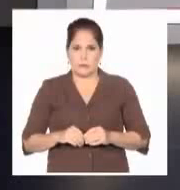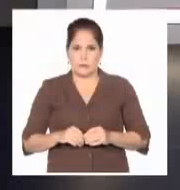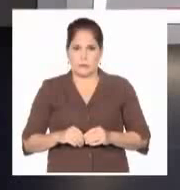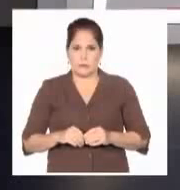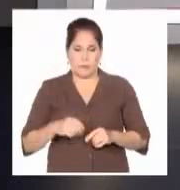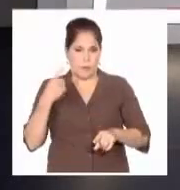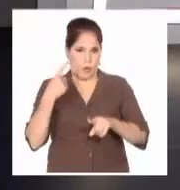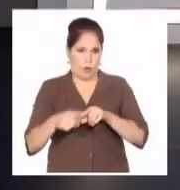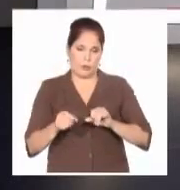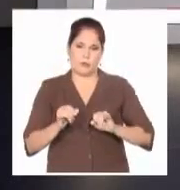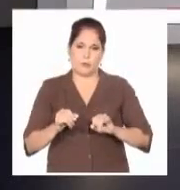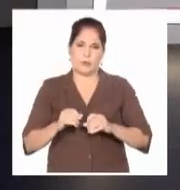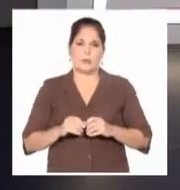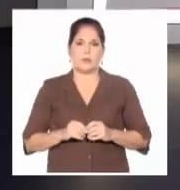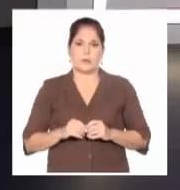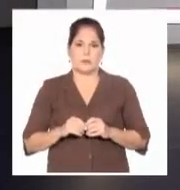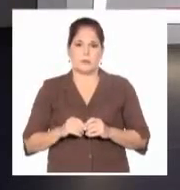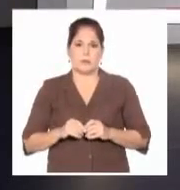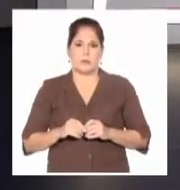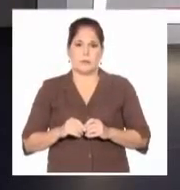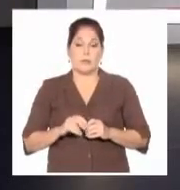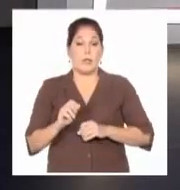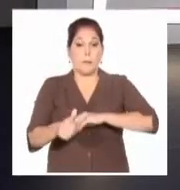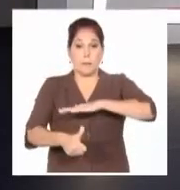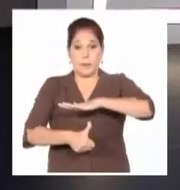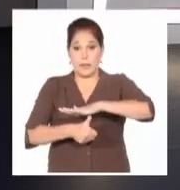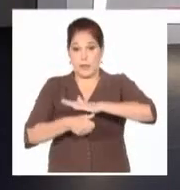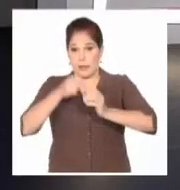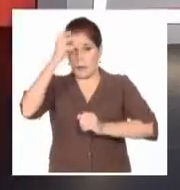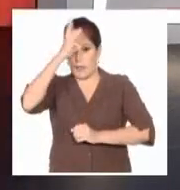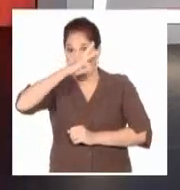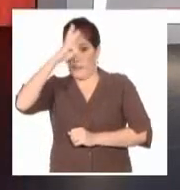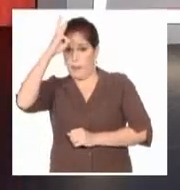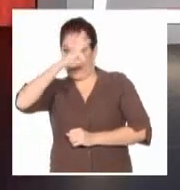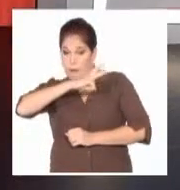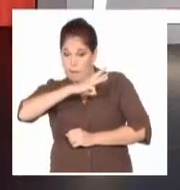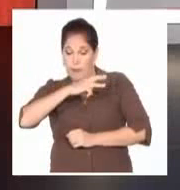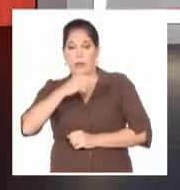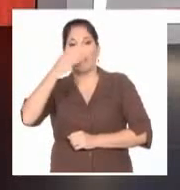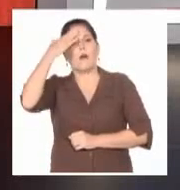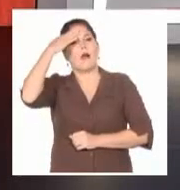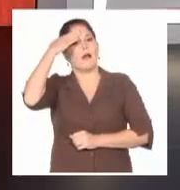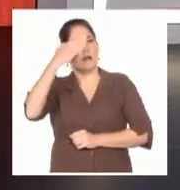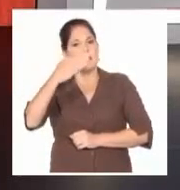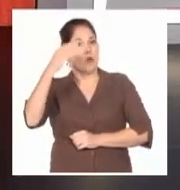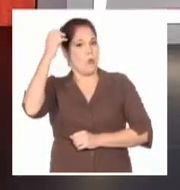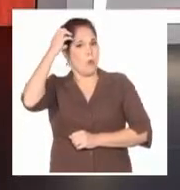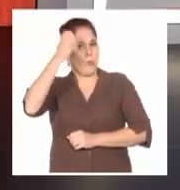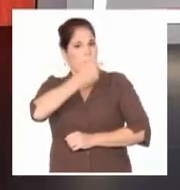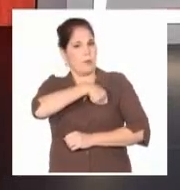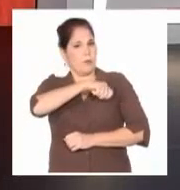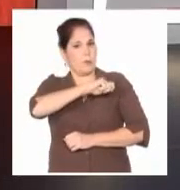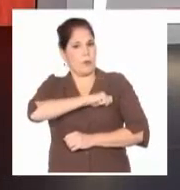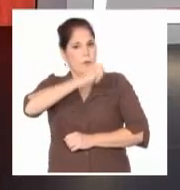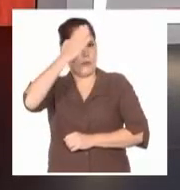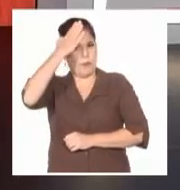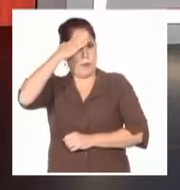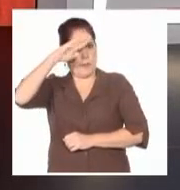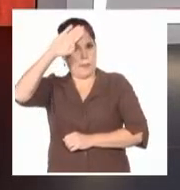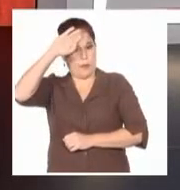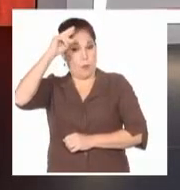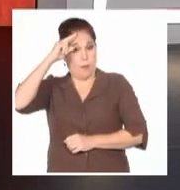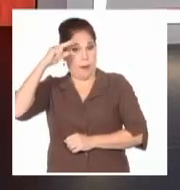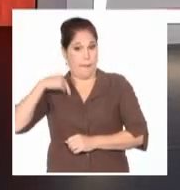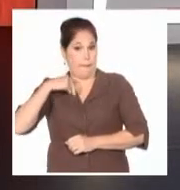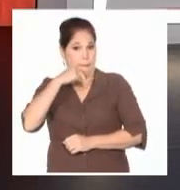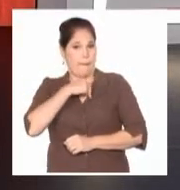¿Qué sucede más allá de la frontera cubana? El presidente de México, Andrés Manuel López Obrador, agradeció al gobierno y pueblo de Cuba el envío de médicos para apoyar